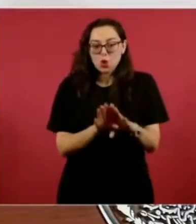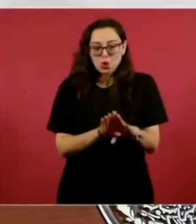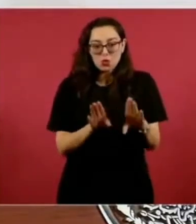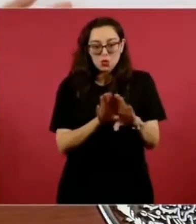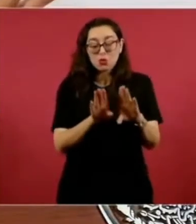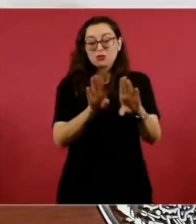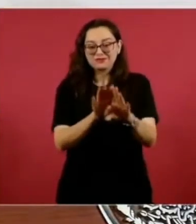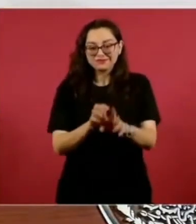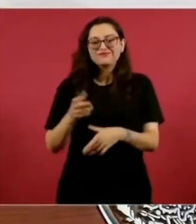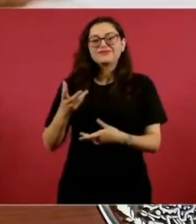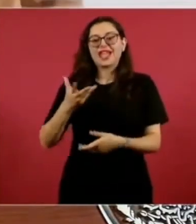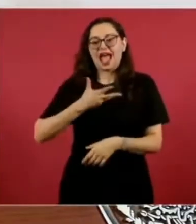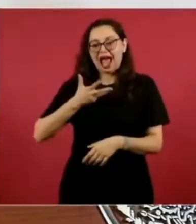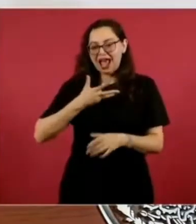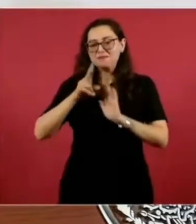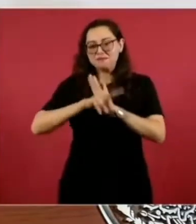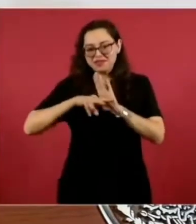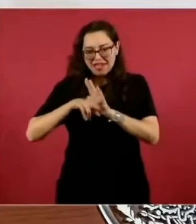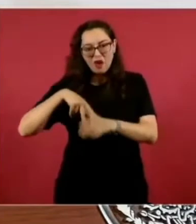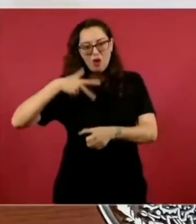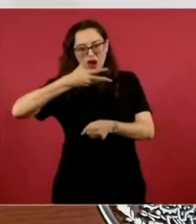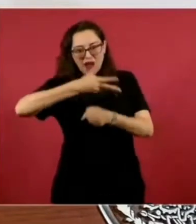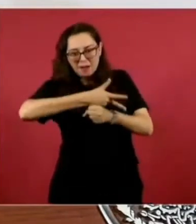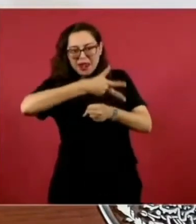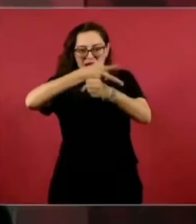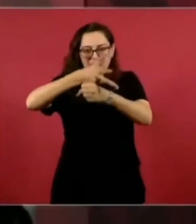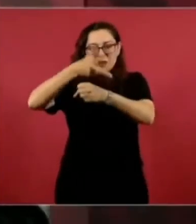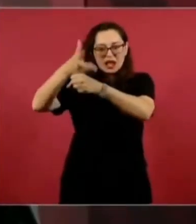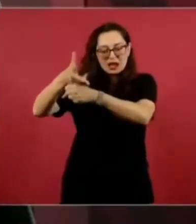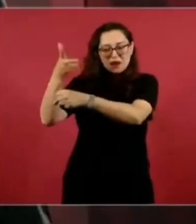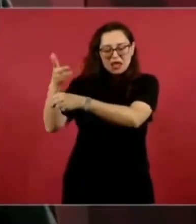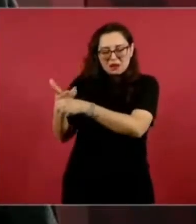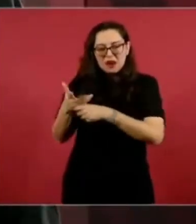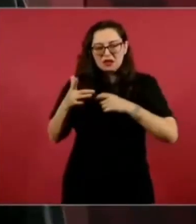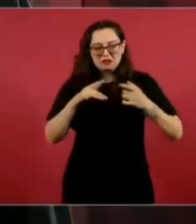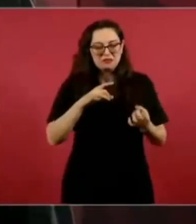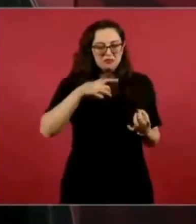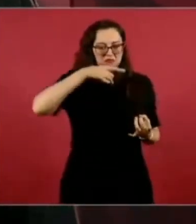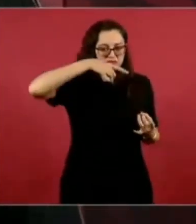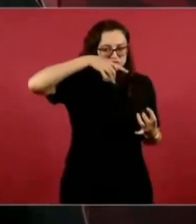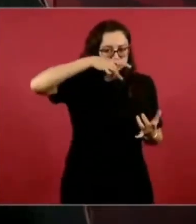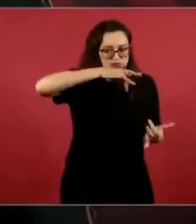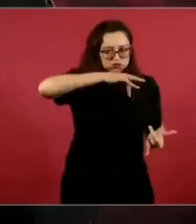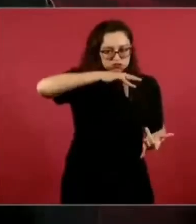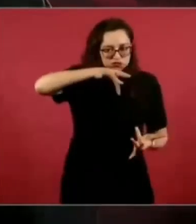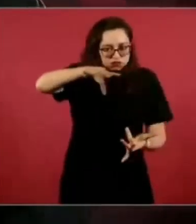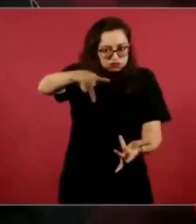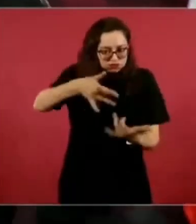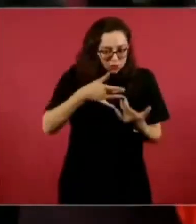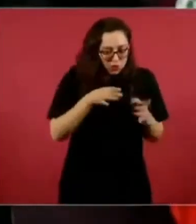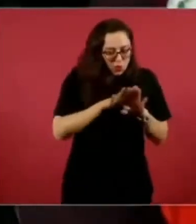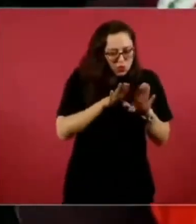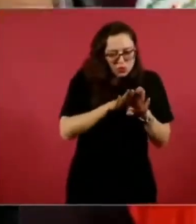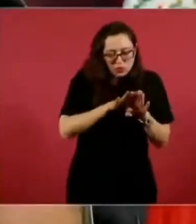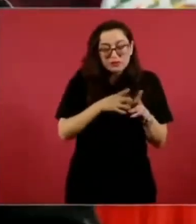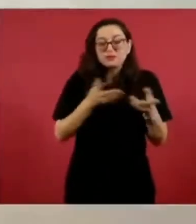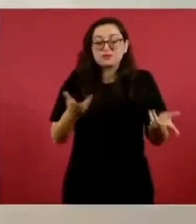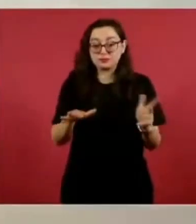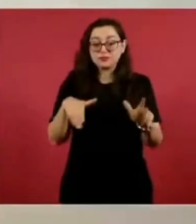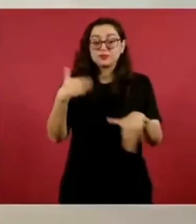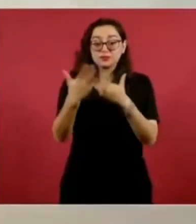cámaras que se tiene. Y además el gobierno de Estados Unidos tiene que darme un